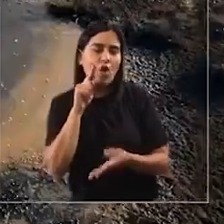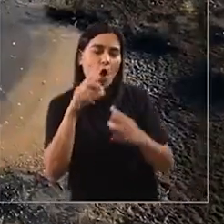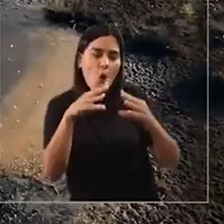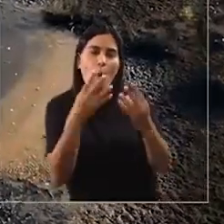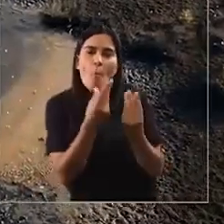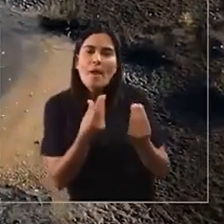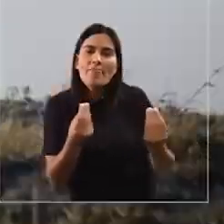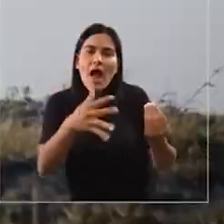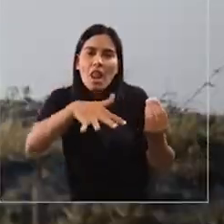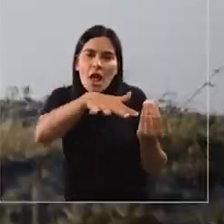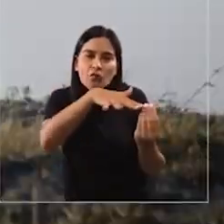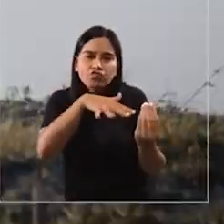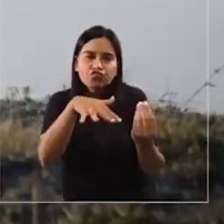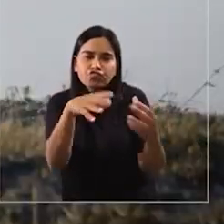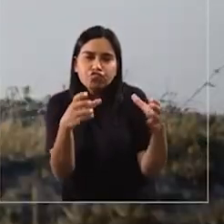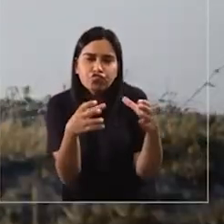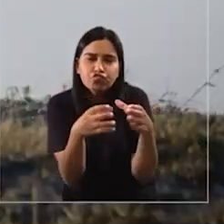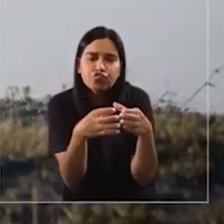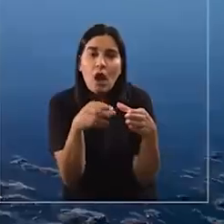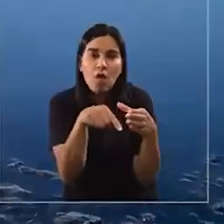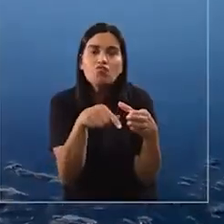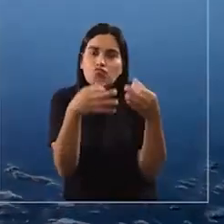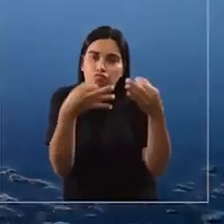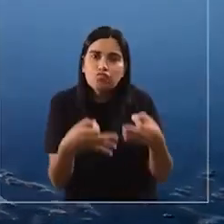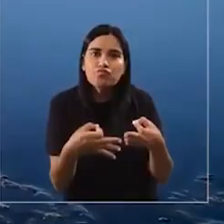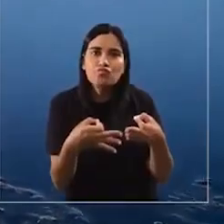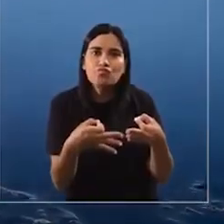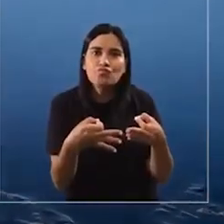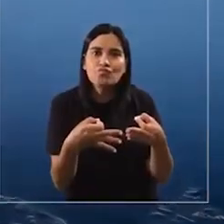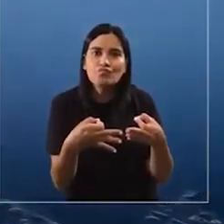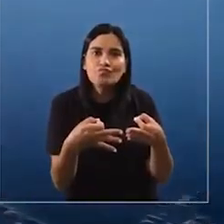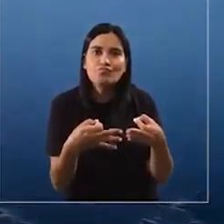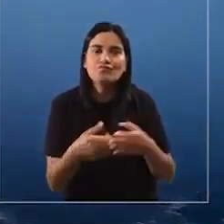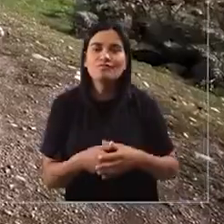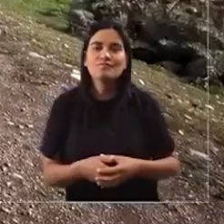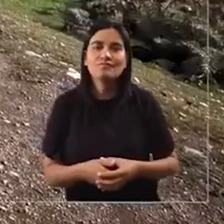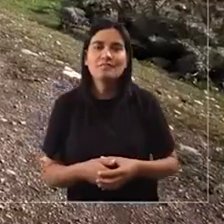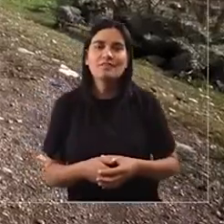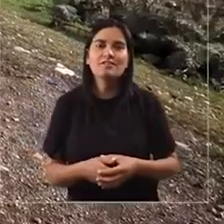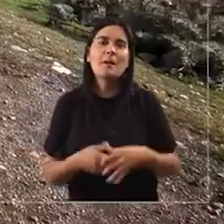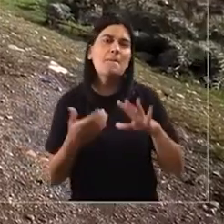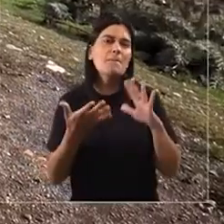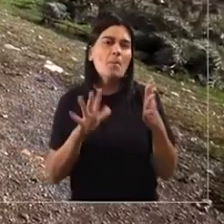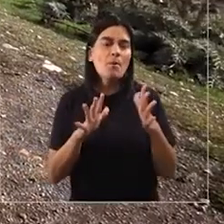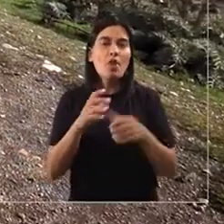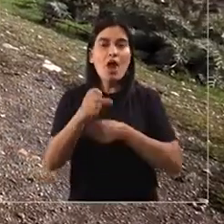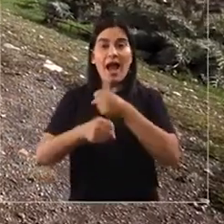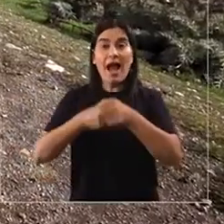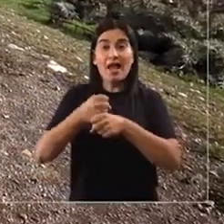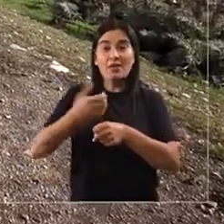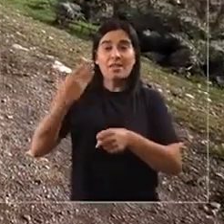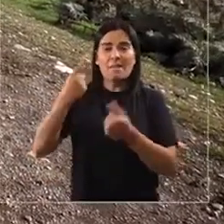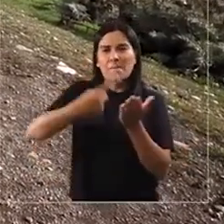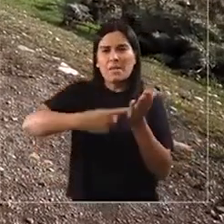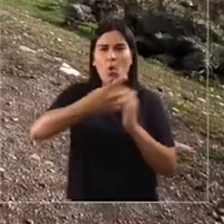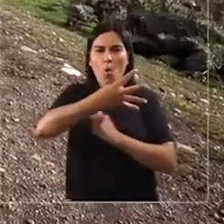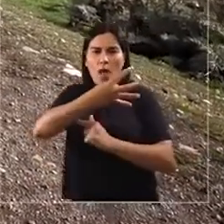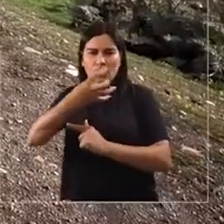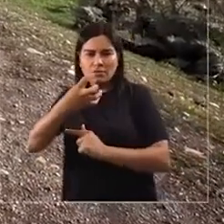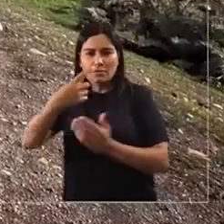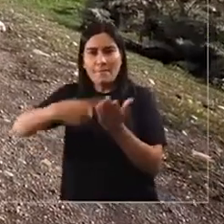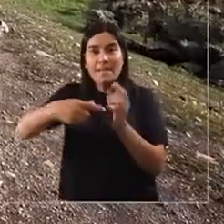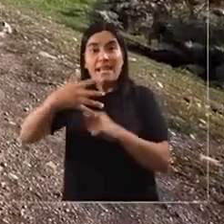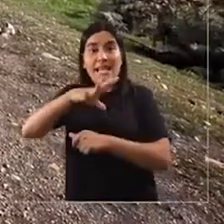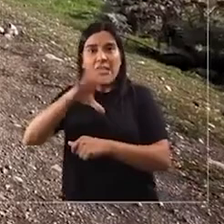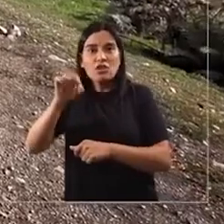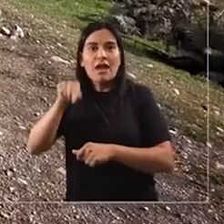alguna instancia concreta. Entonces, desde por lo menos del siglo XV, con la llegada de los Inca acá al valle